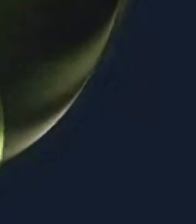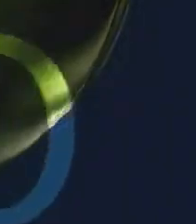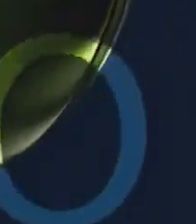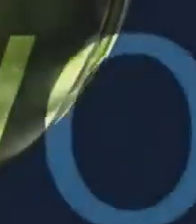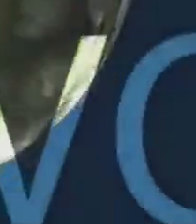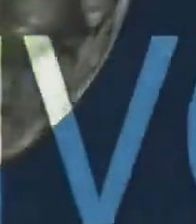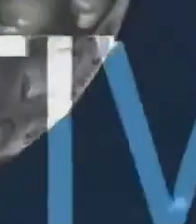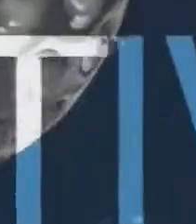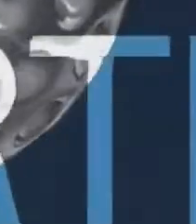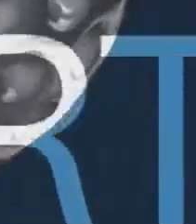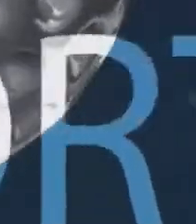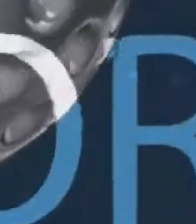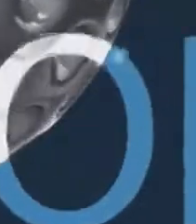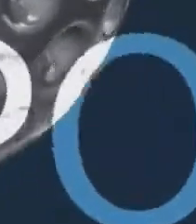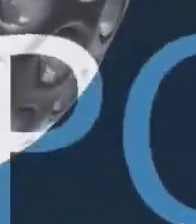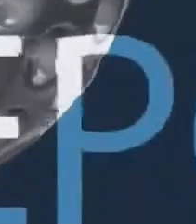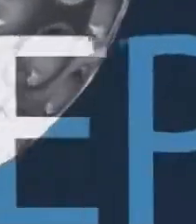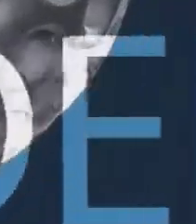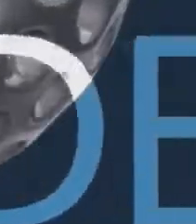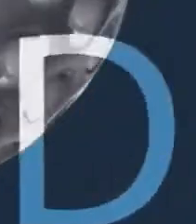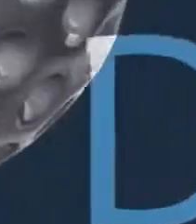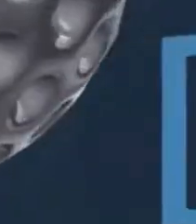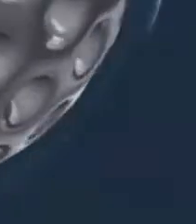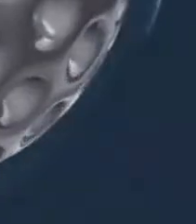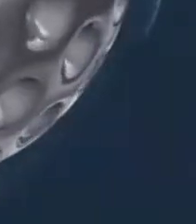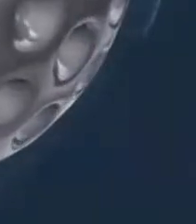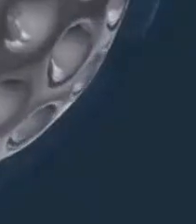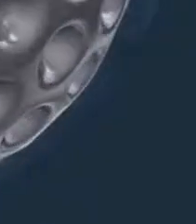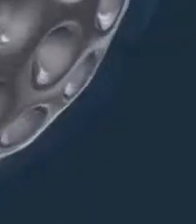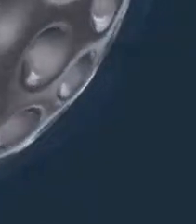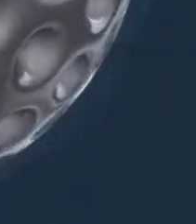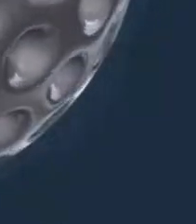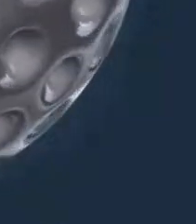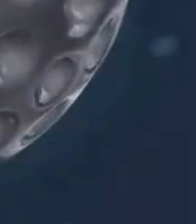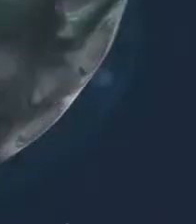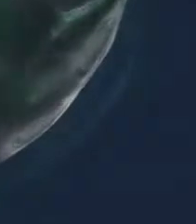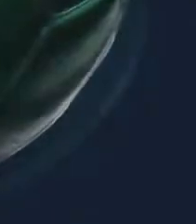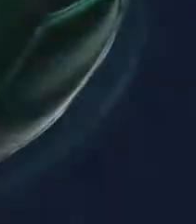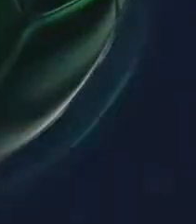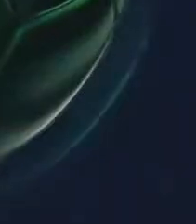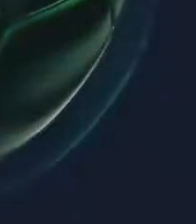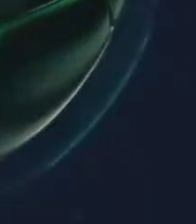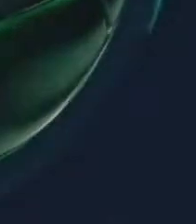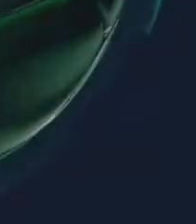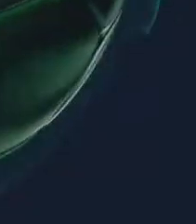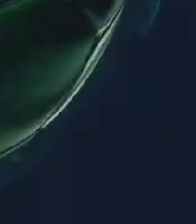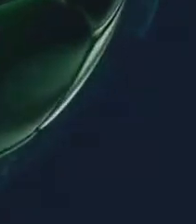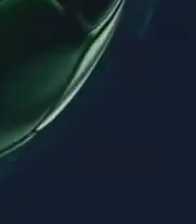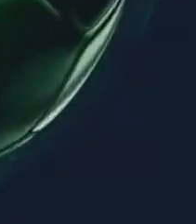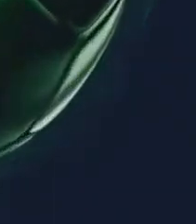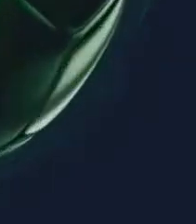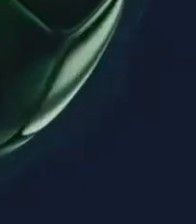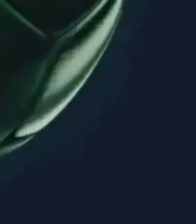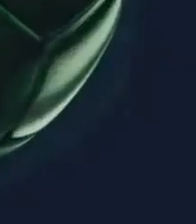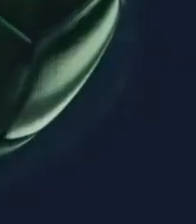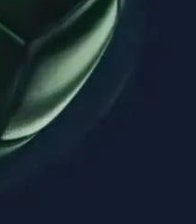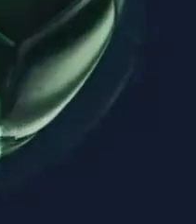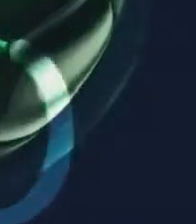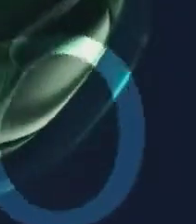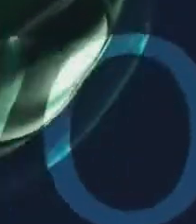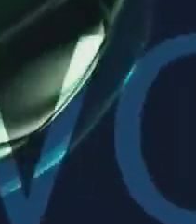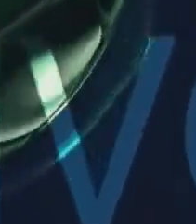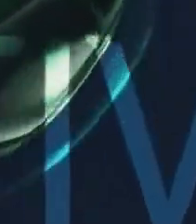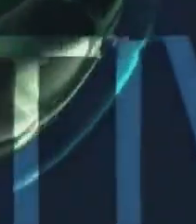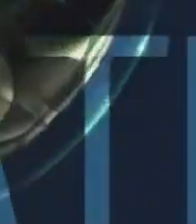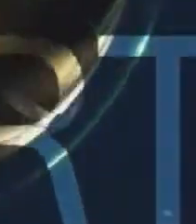el banco en las goleadas del Inter ante Flamengo y Fluminense Y debería seguramente tener minutos en la visita a Santos este domingo